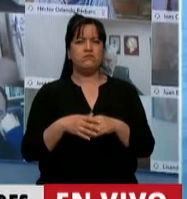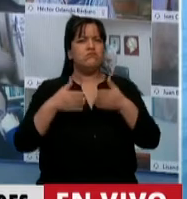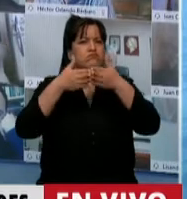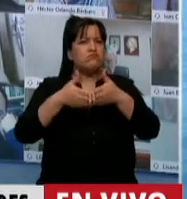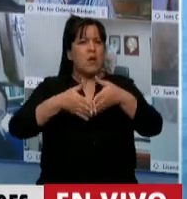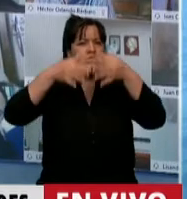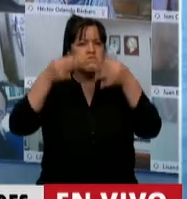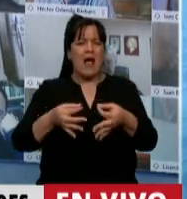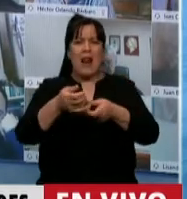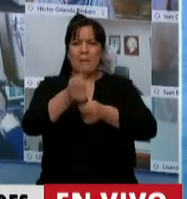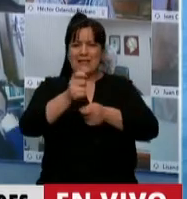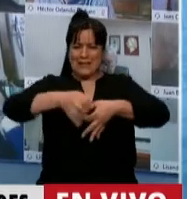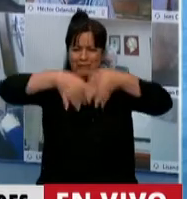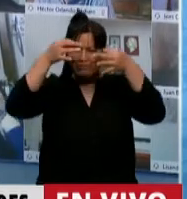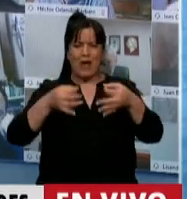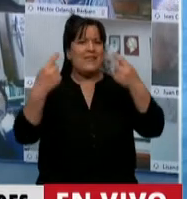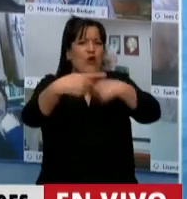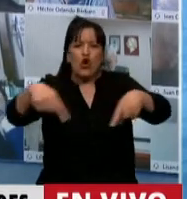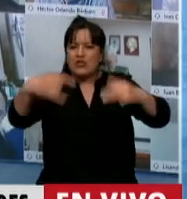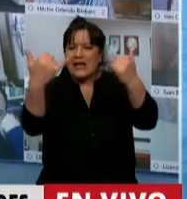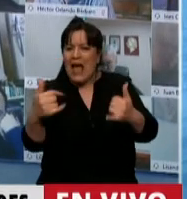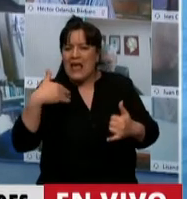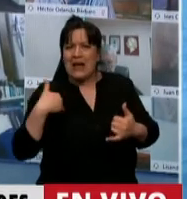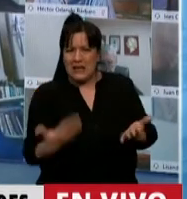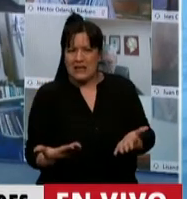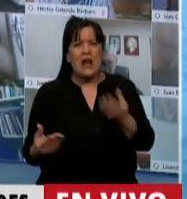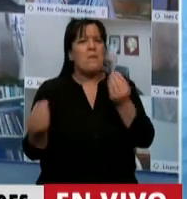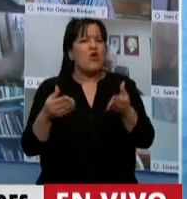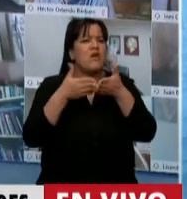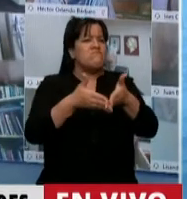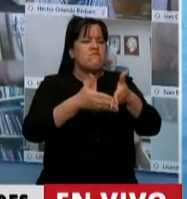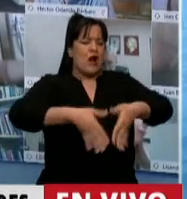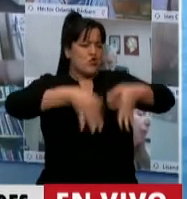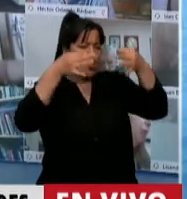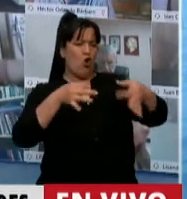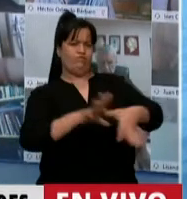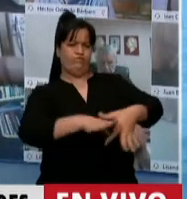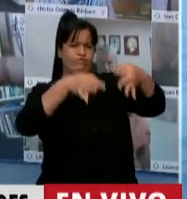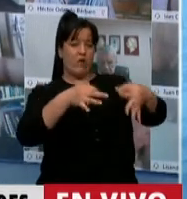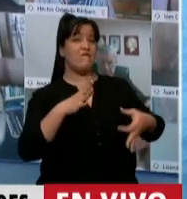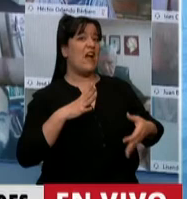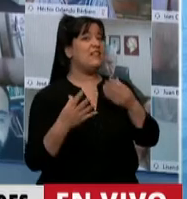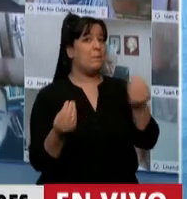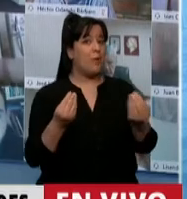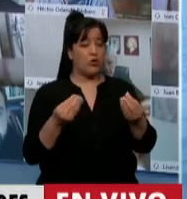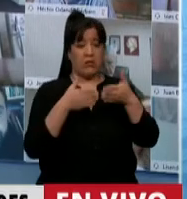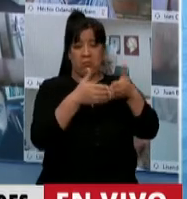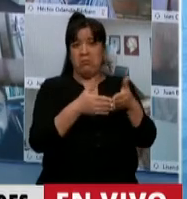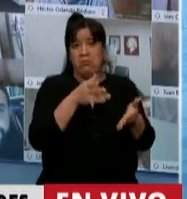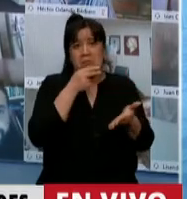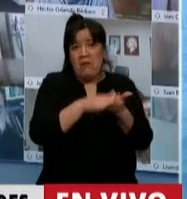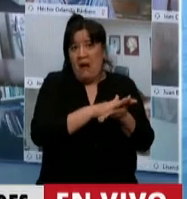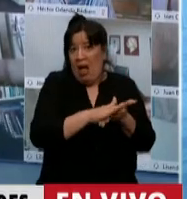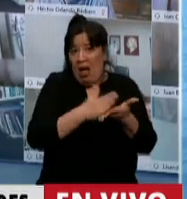la pesca de los recursos que tenemos. ¿Y por qué es esto? Y bueno, porque la flota está obsoleta,